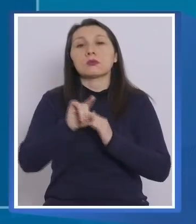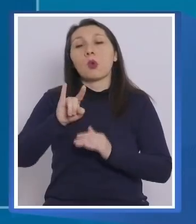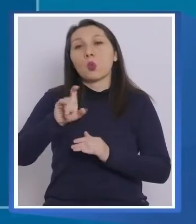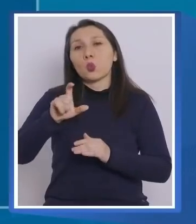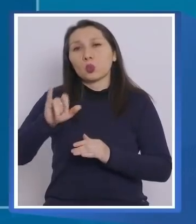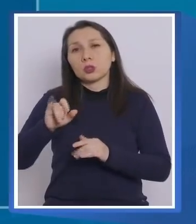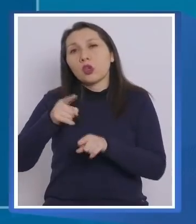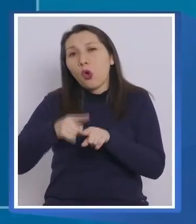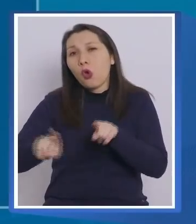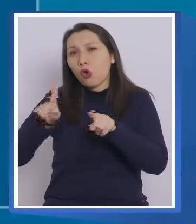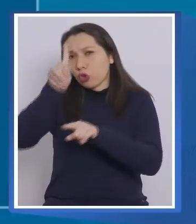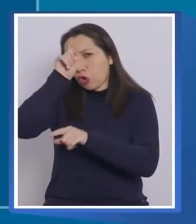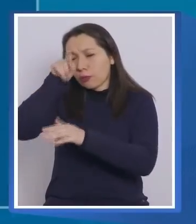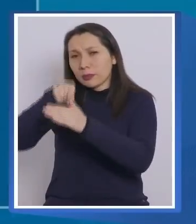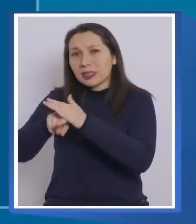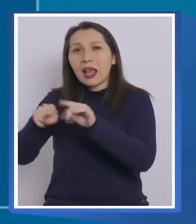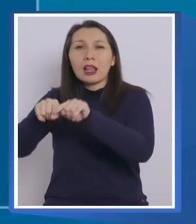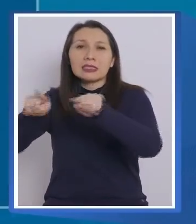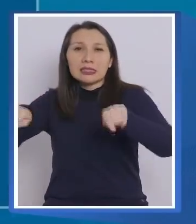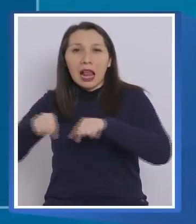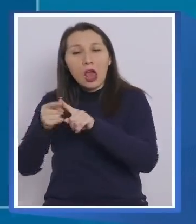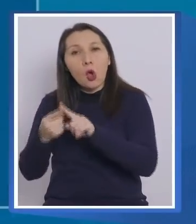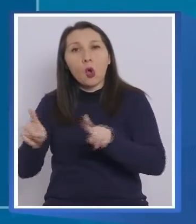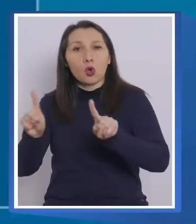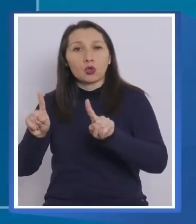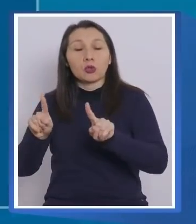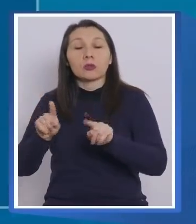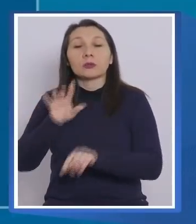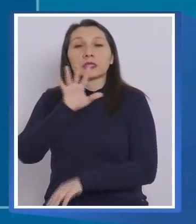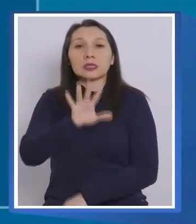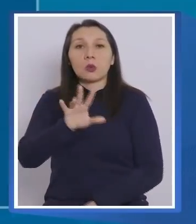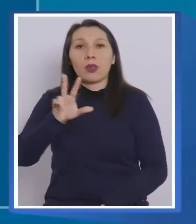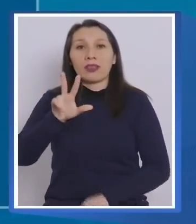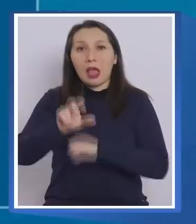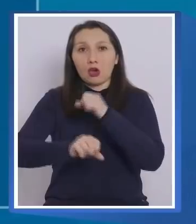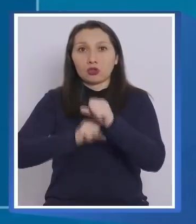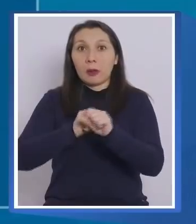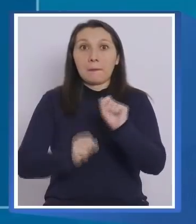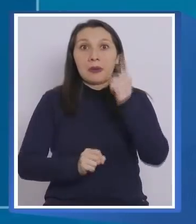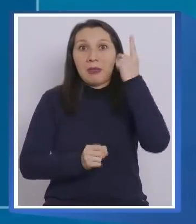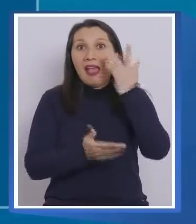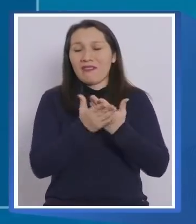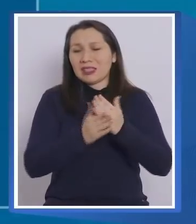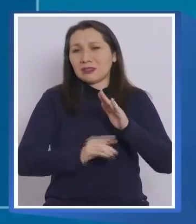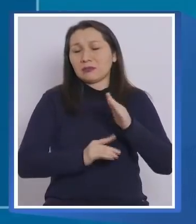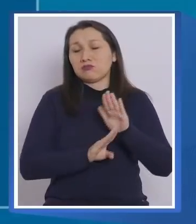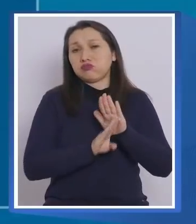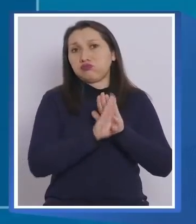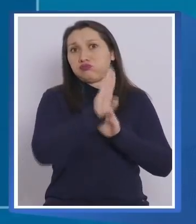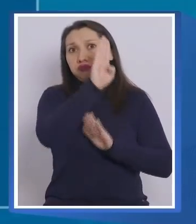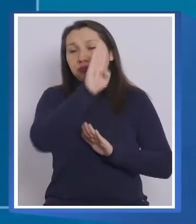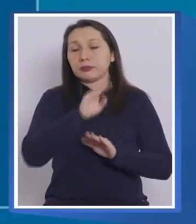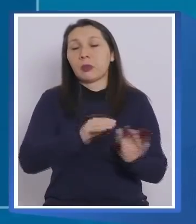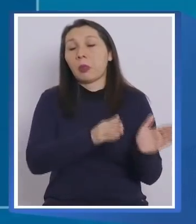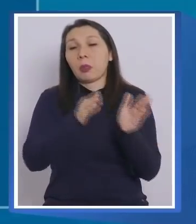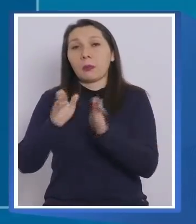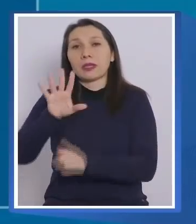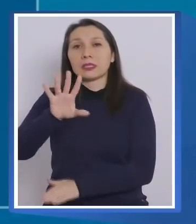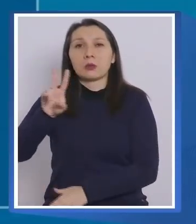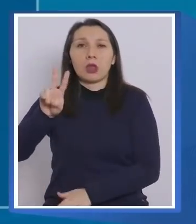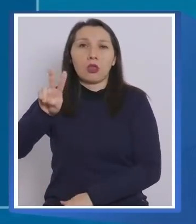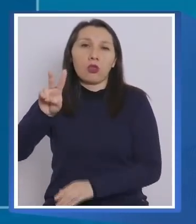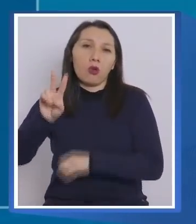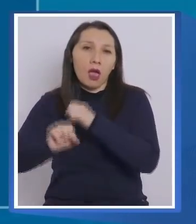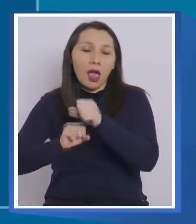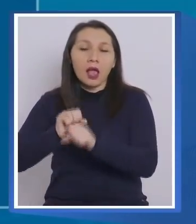otras salas de los hospitales, fue de 58 años en la primera ola y de 52 años y